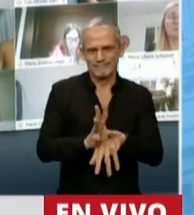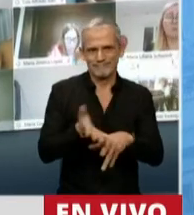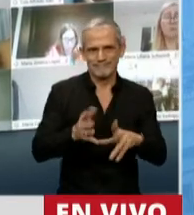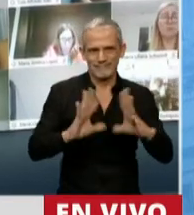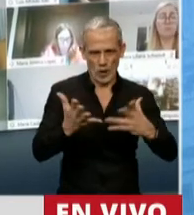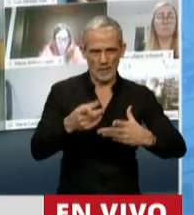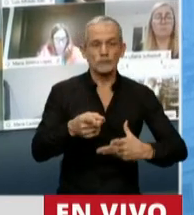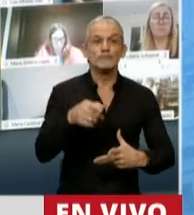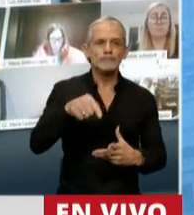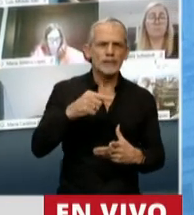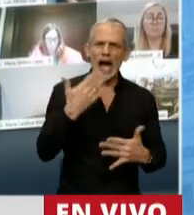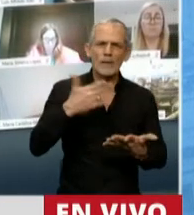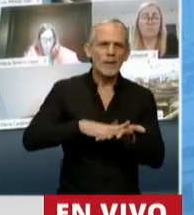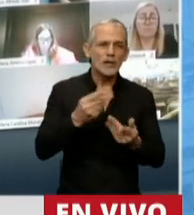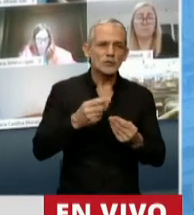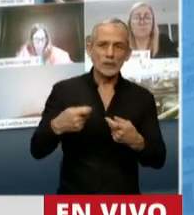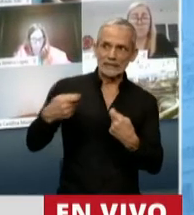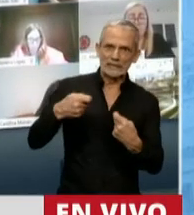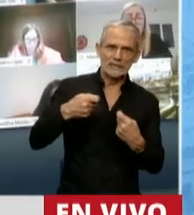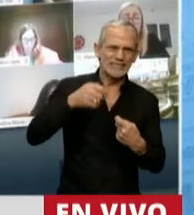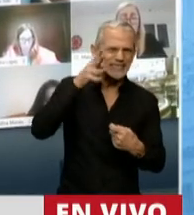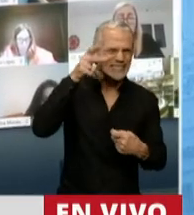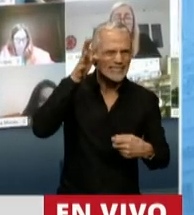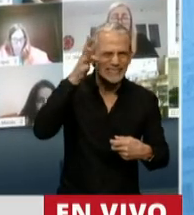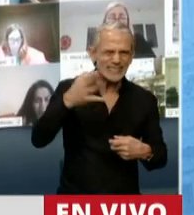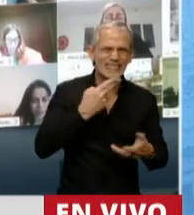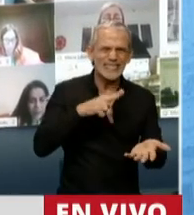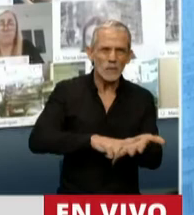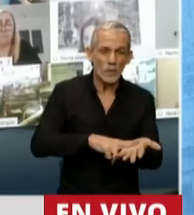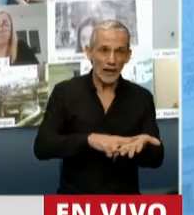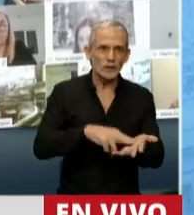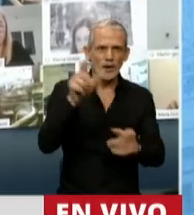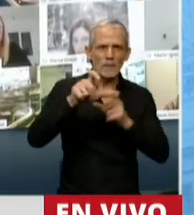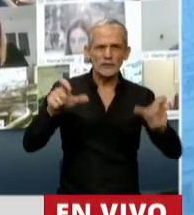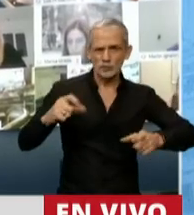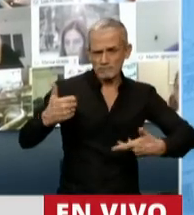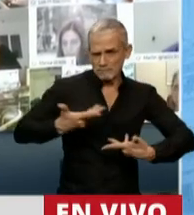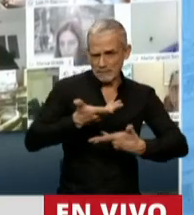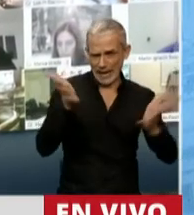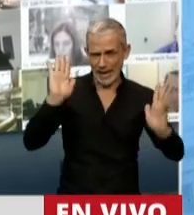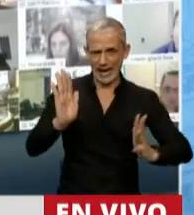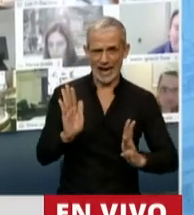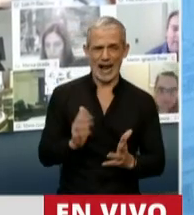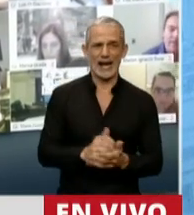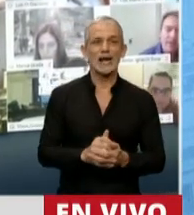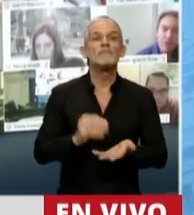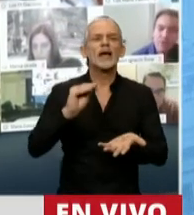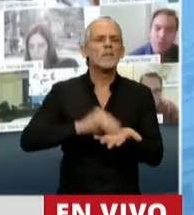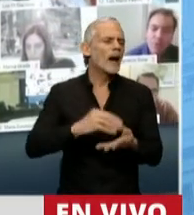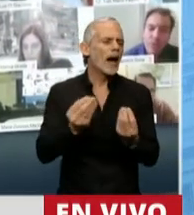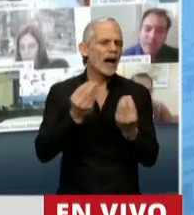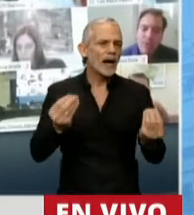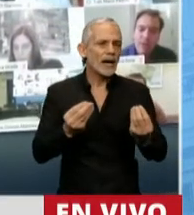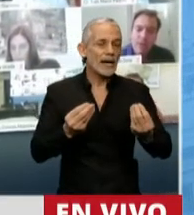refirieron a la insoportable presión tributaria que están sufriendo la ciudadanía en general, sumado a ello el hecho de que no